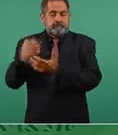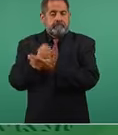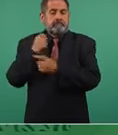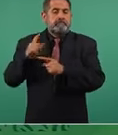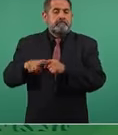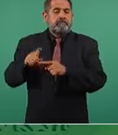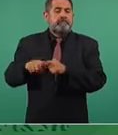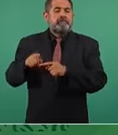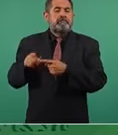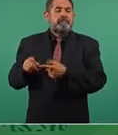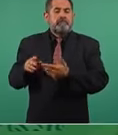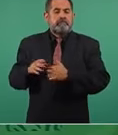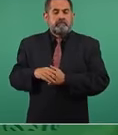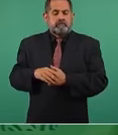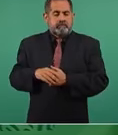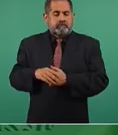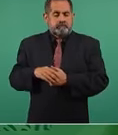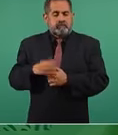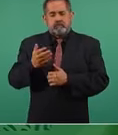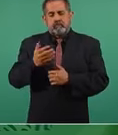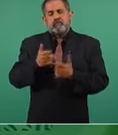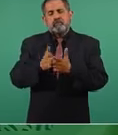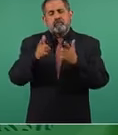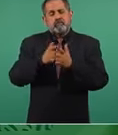los conservadores